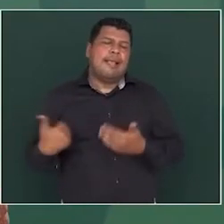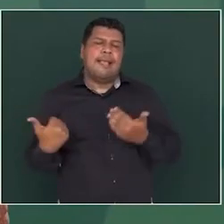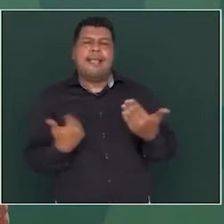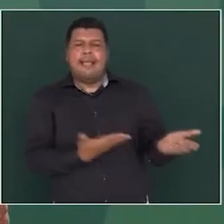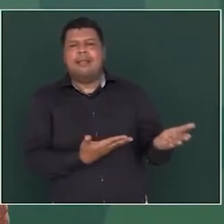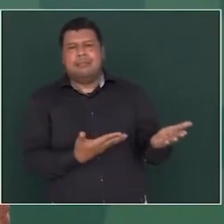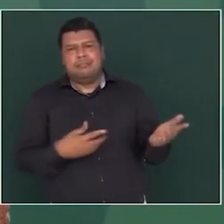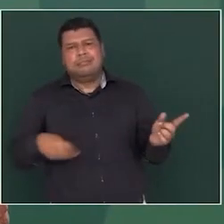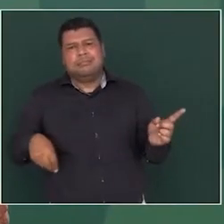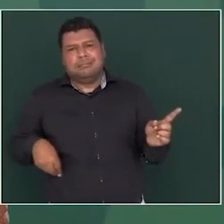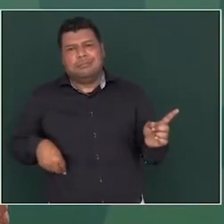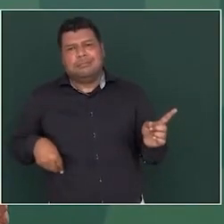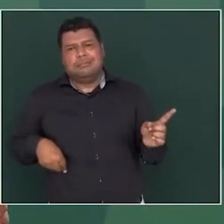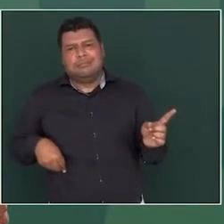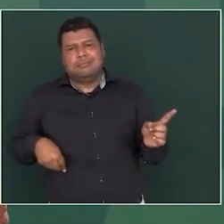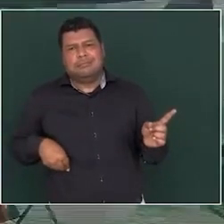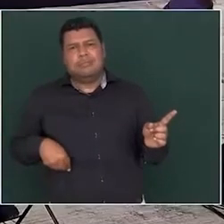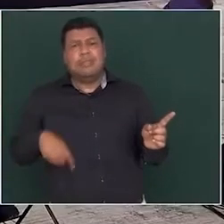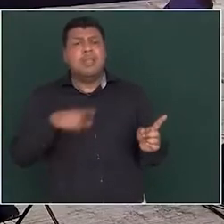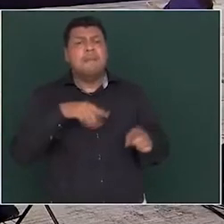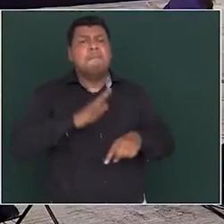¿qué otra cosa hizo?